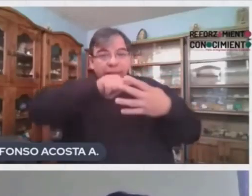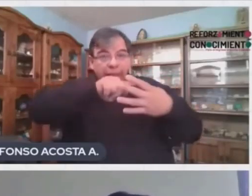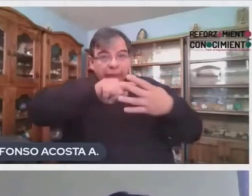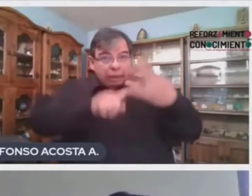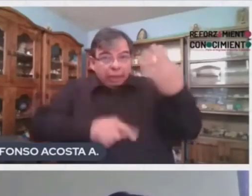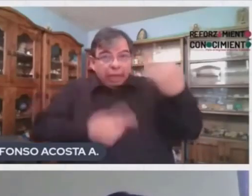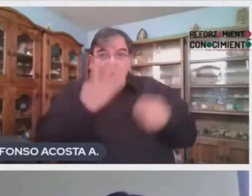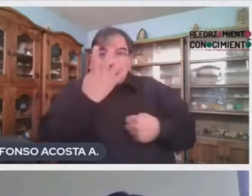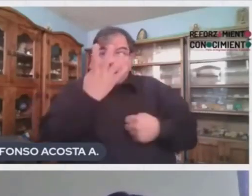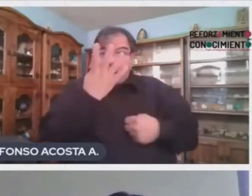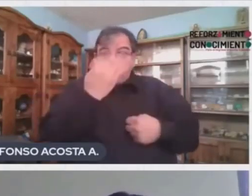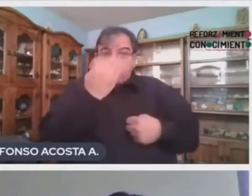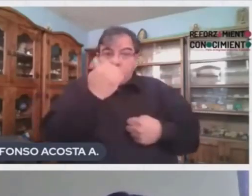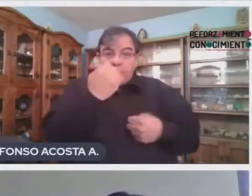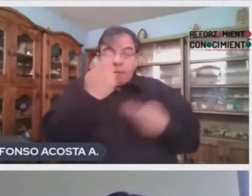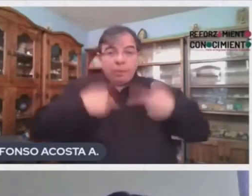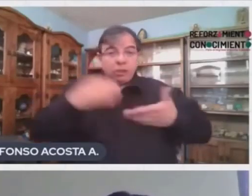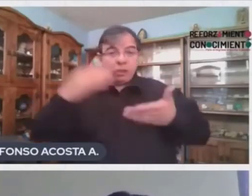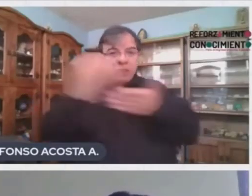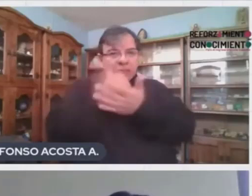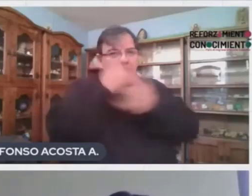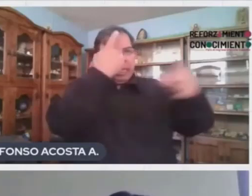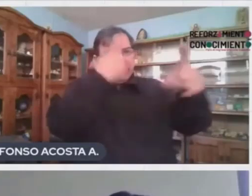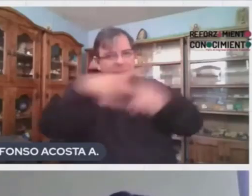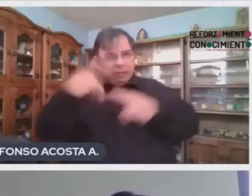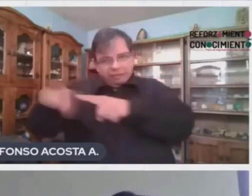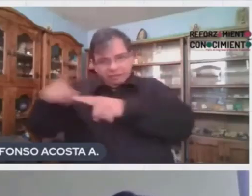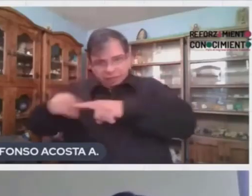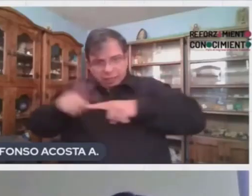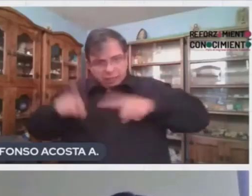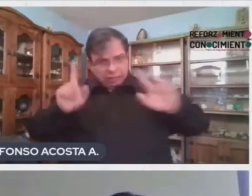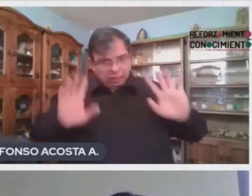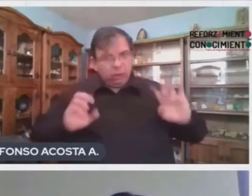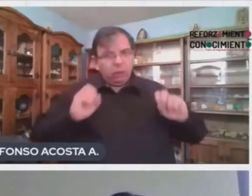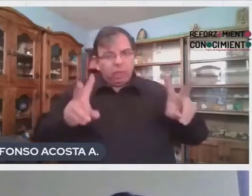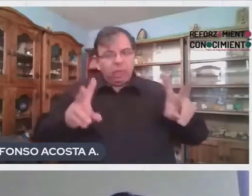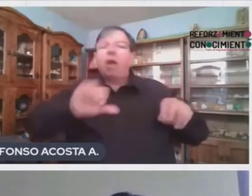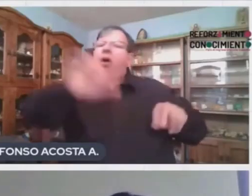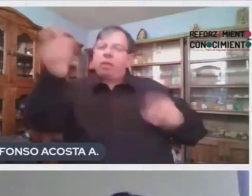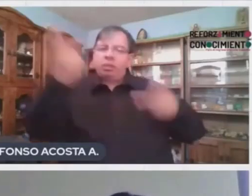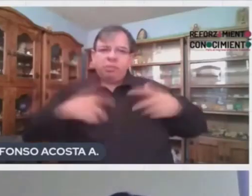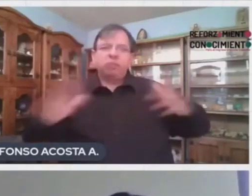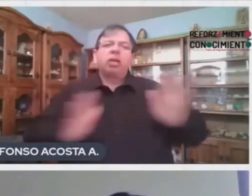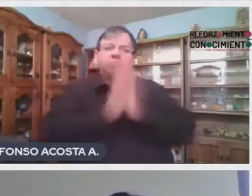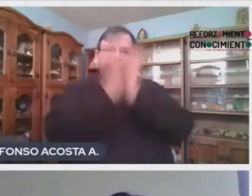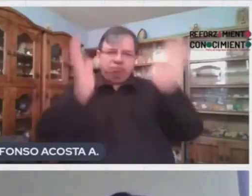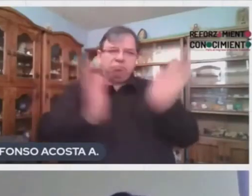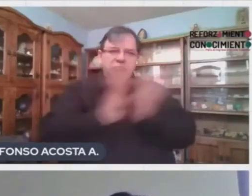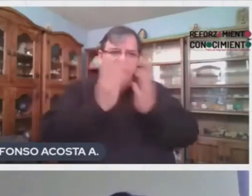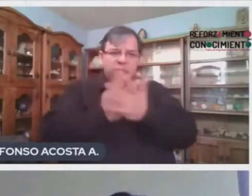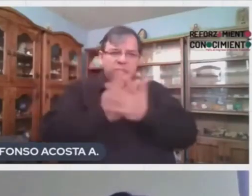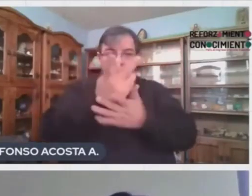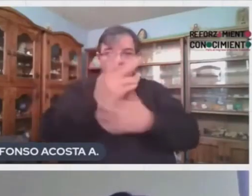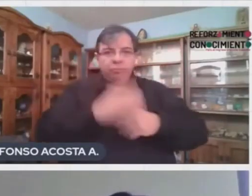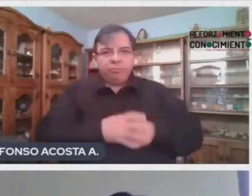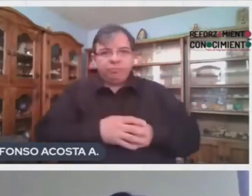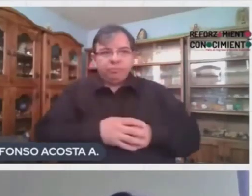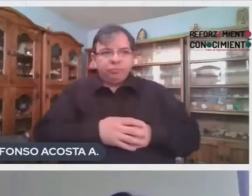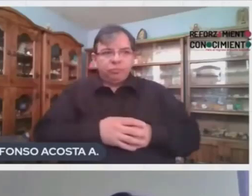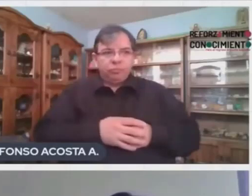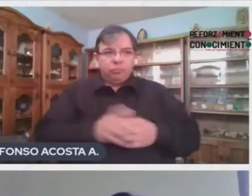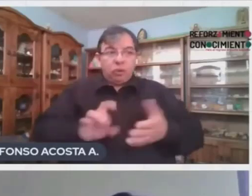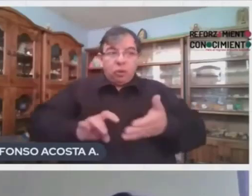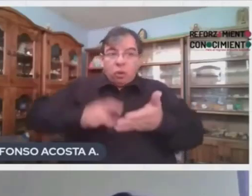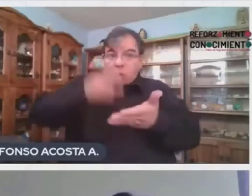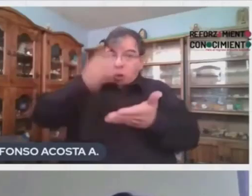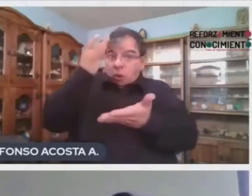distintos por Facebook Live y más compañeros tendrán la oportunidad de participar y salir premiados. Además, solo podrás acceder a los premios